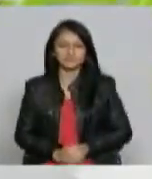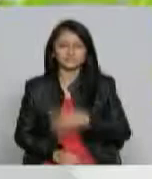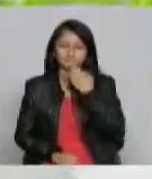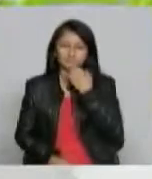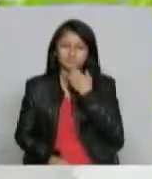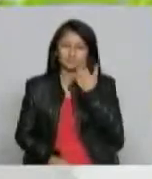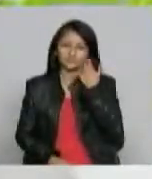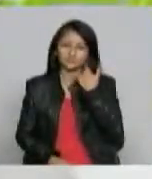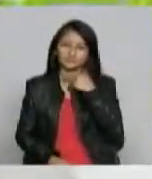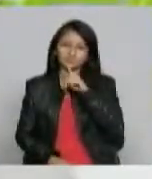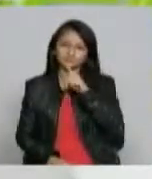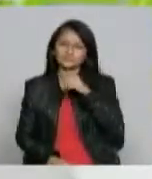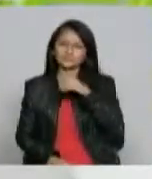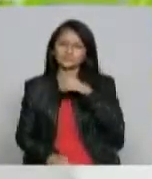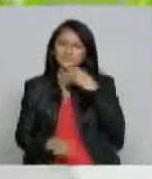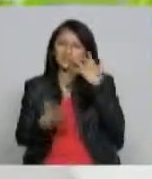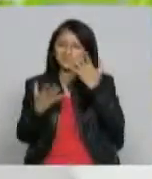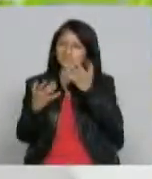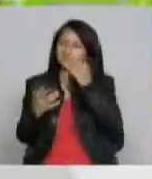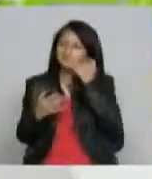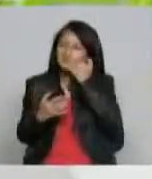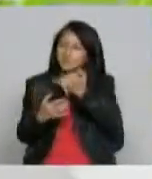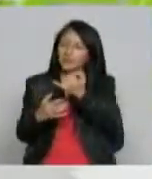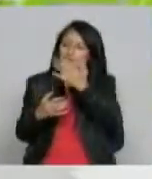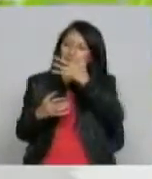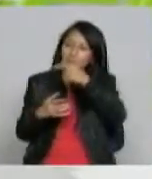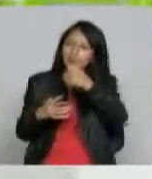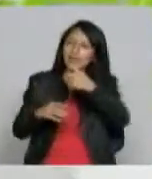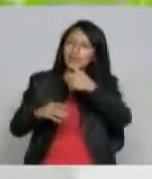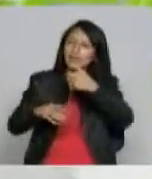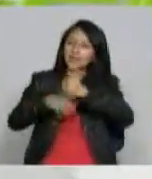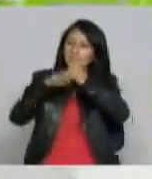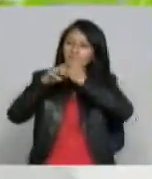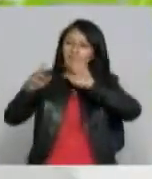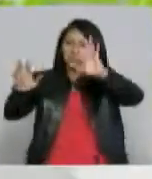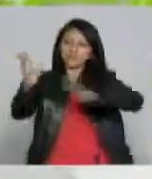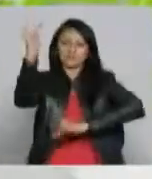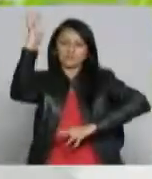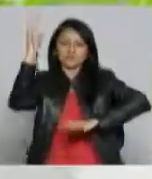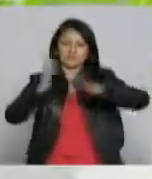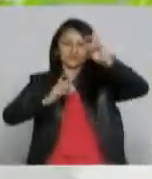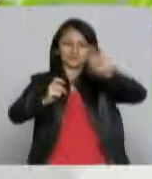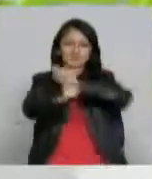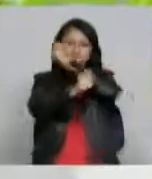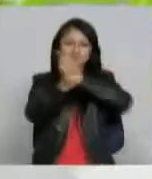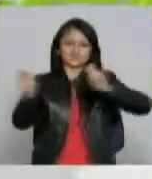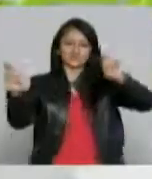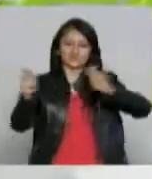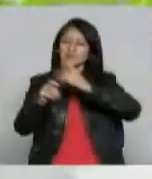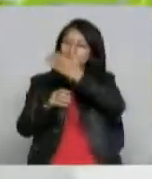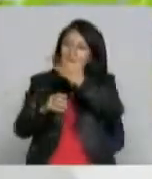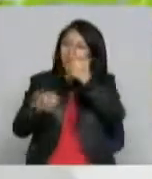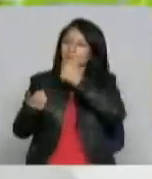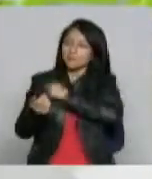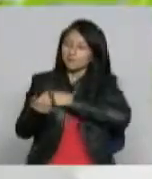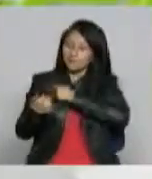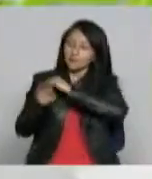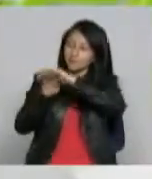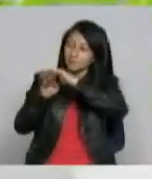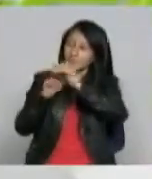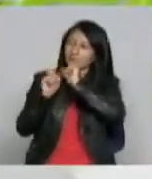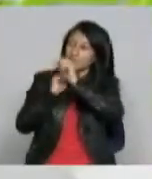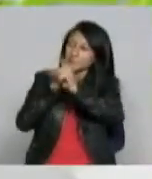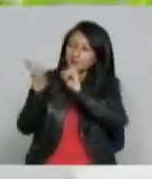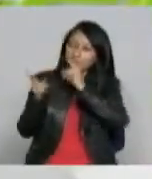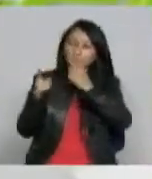oportunidad de tener historiadores directores de banda bueno cantidad pues de invitados que ellos mismos dicen yo creo